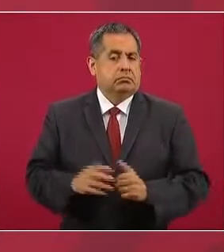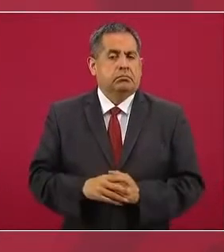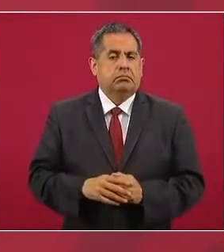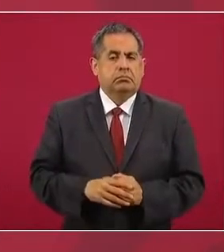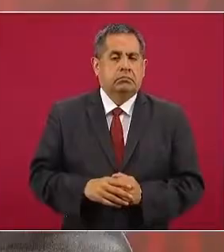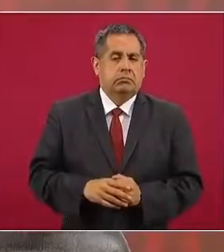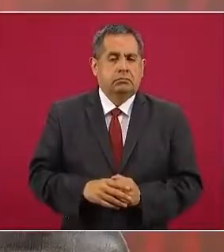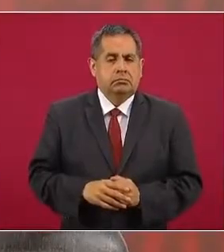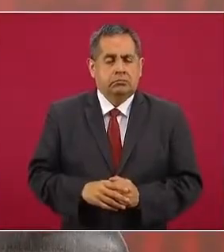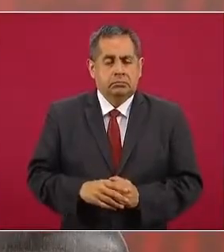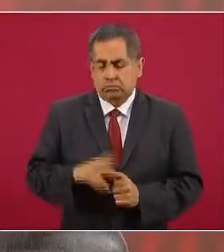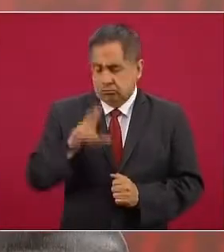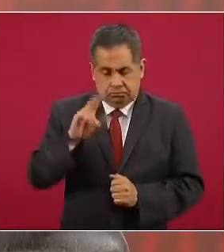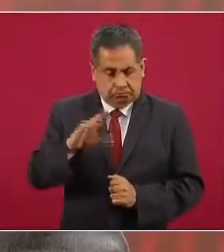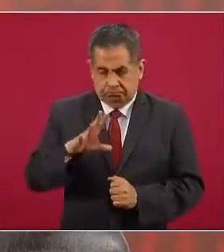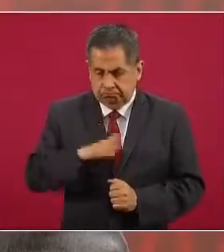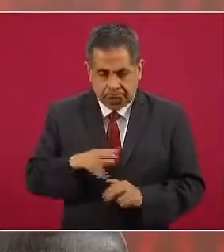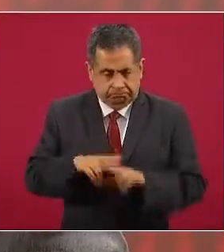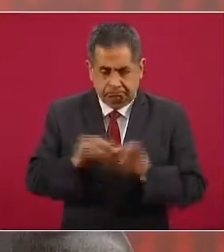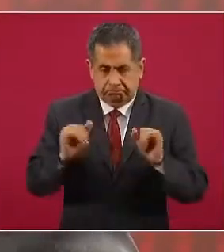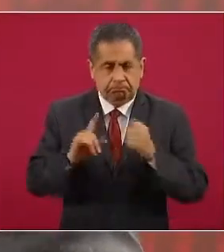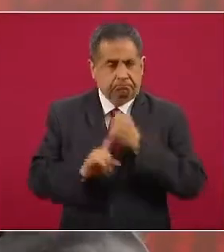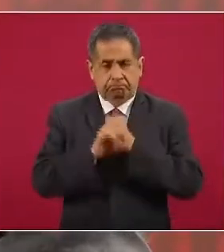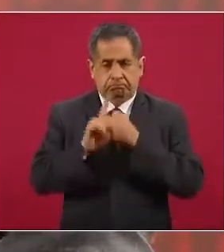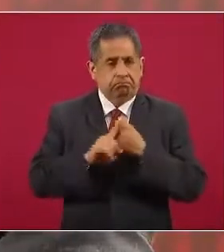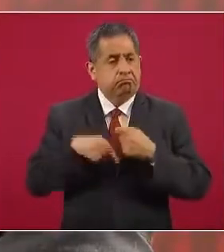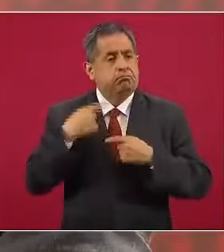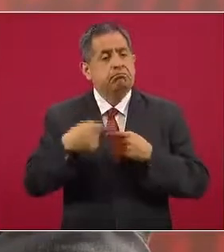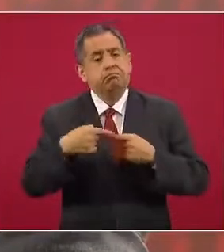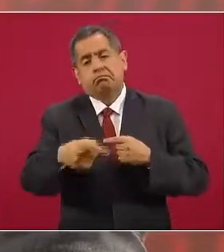Entonces, no va a haber ningún problema.